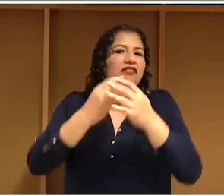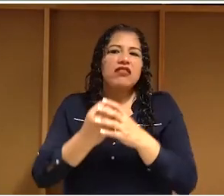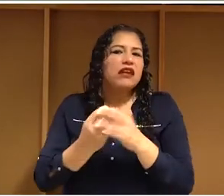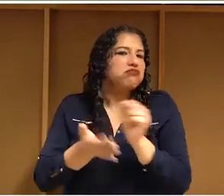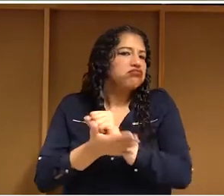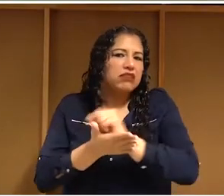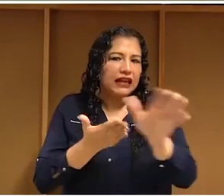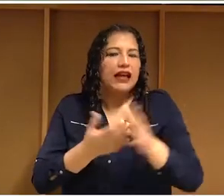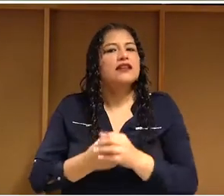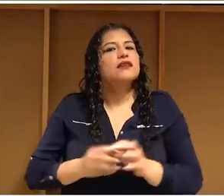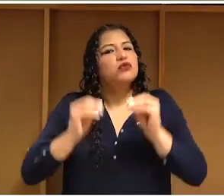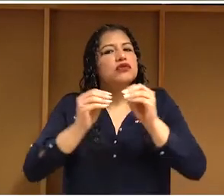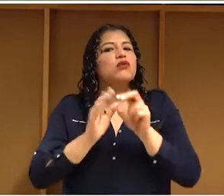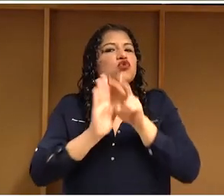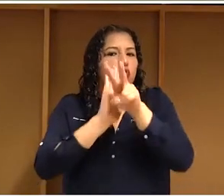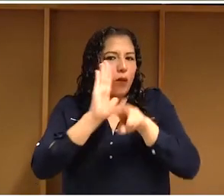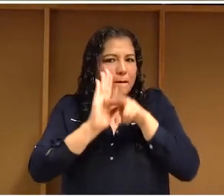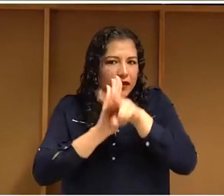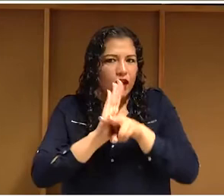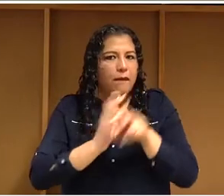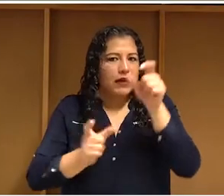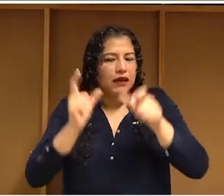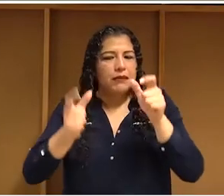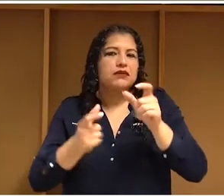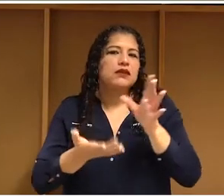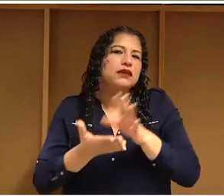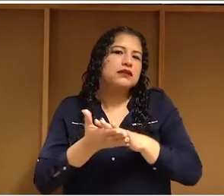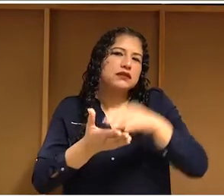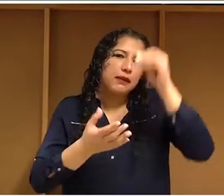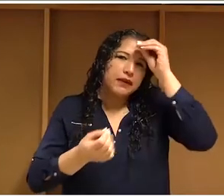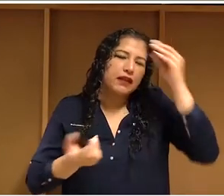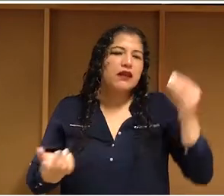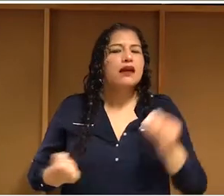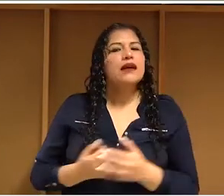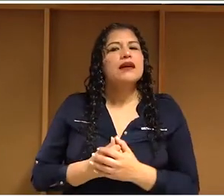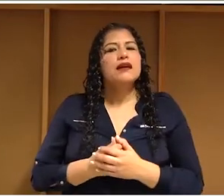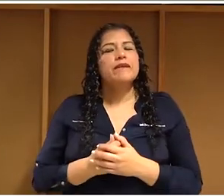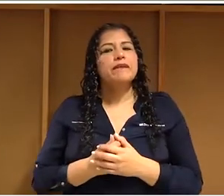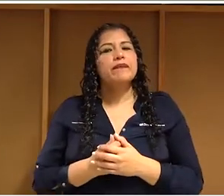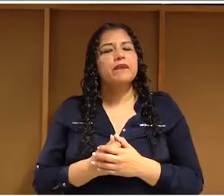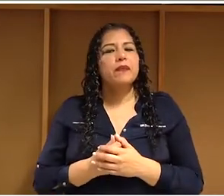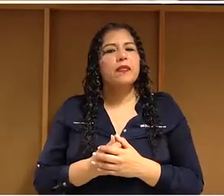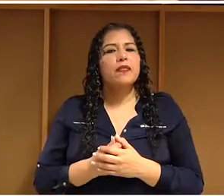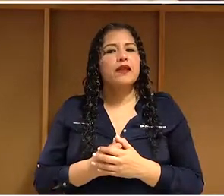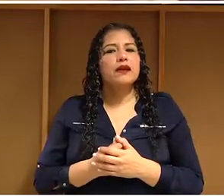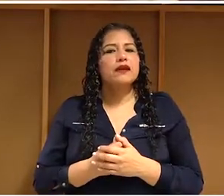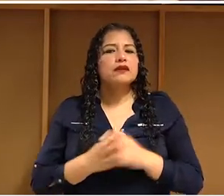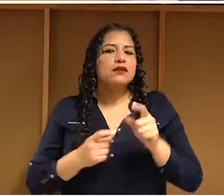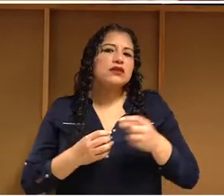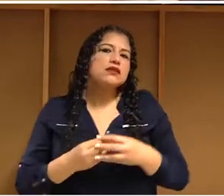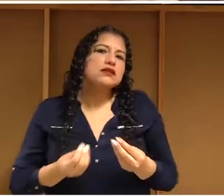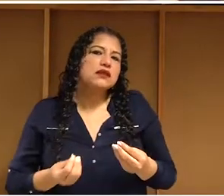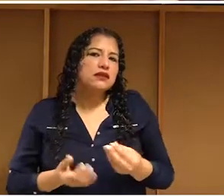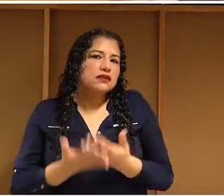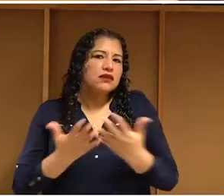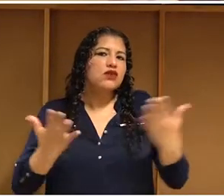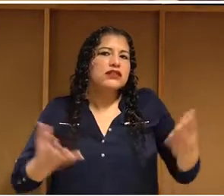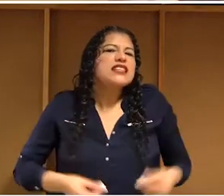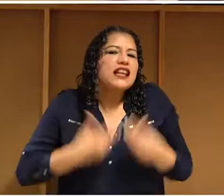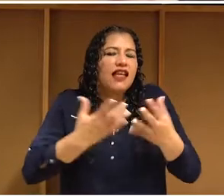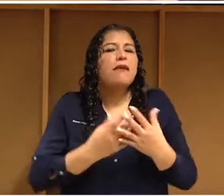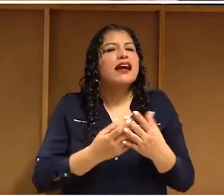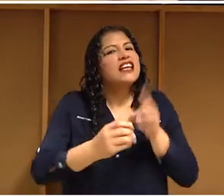Hicimos un video también en donde venía una suerte de Moisés que le entregaba a estos dos millennials sus 10 derechos